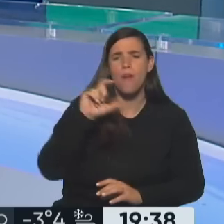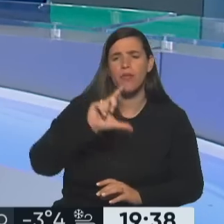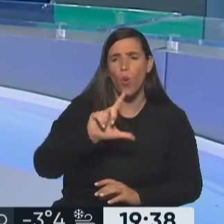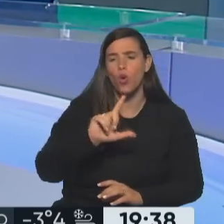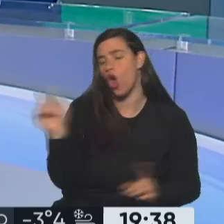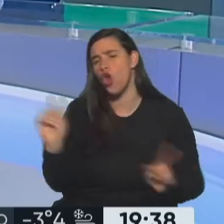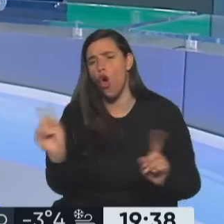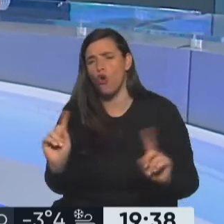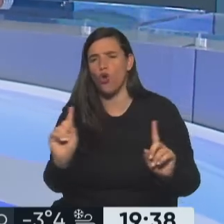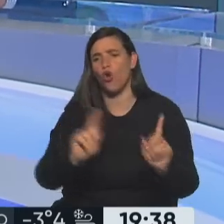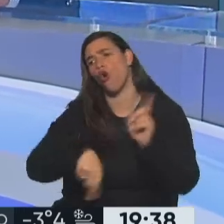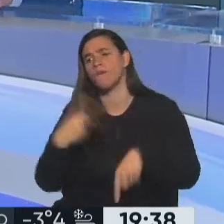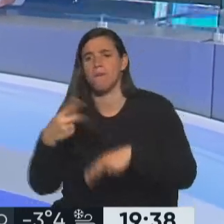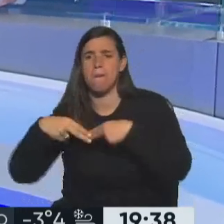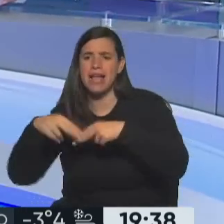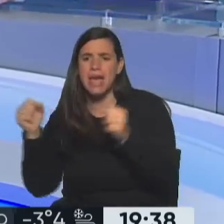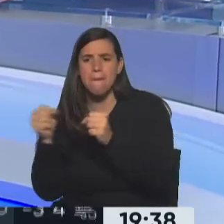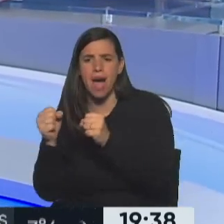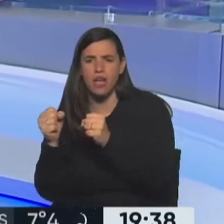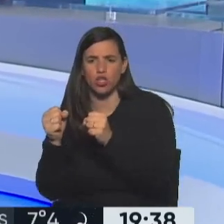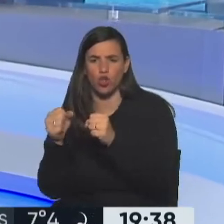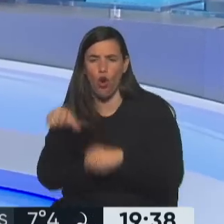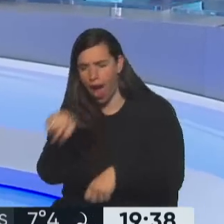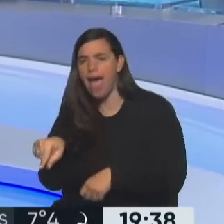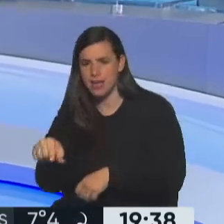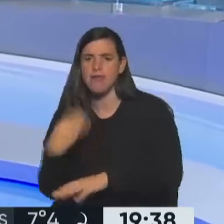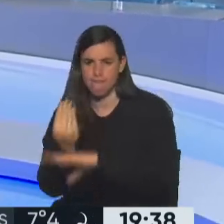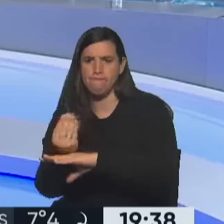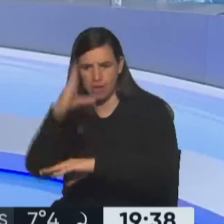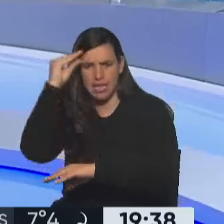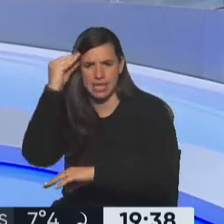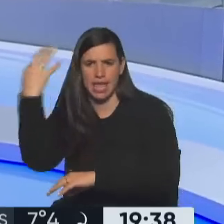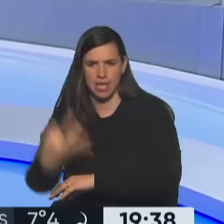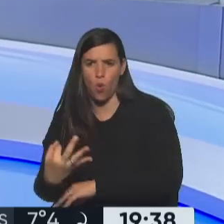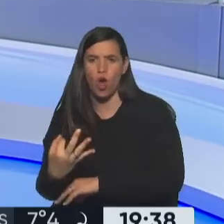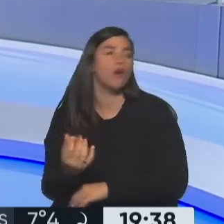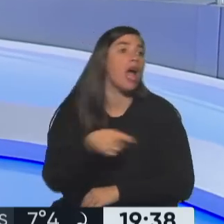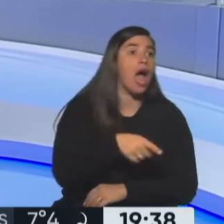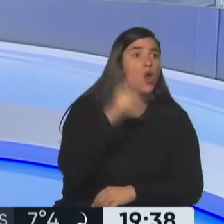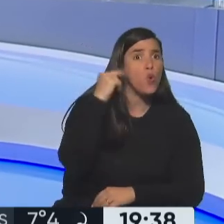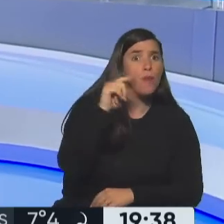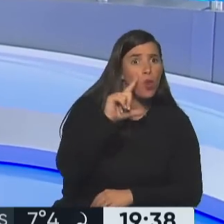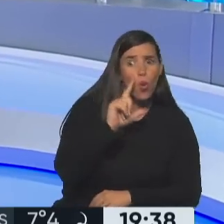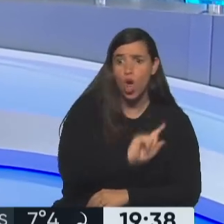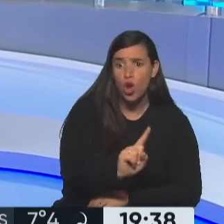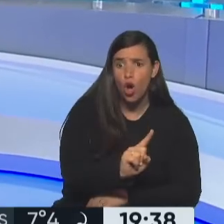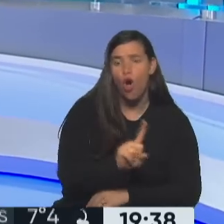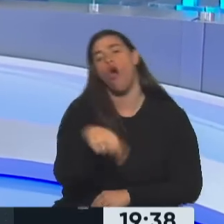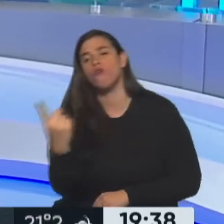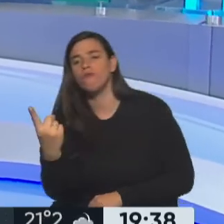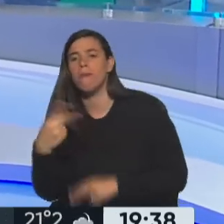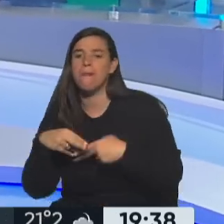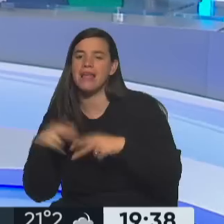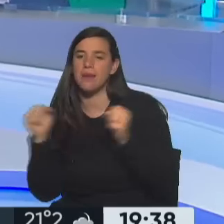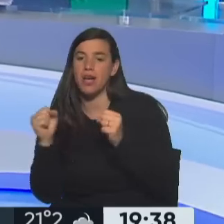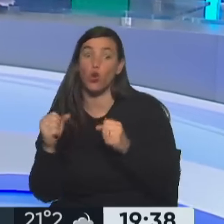25, a la Plaza de Mayo. Y claro, como no va a ir a 9 de julio, no, va a Plaza de Mayo. U, A,